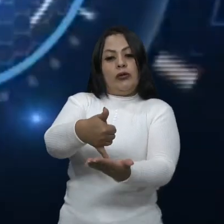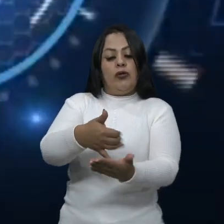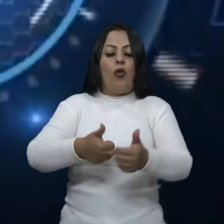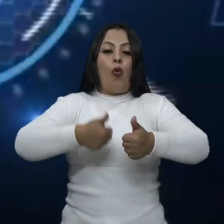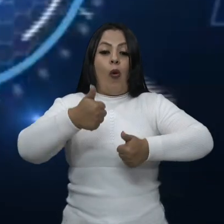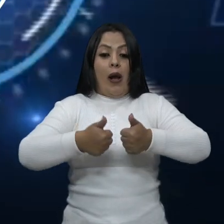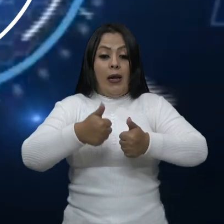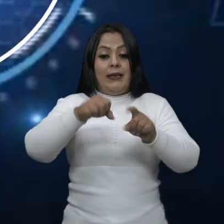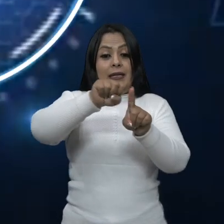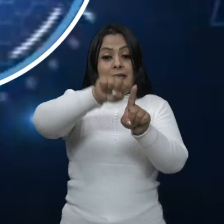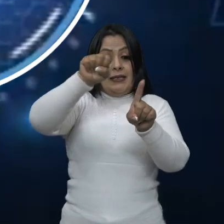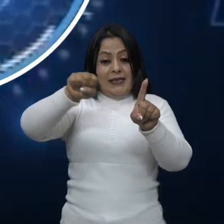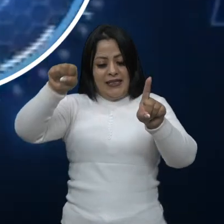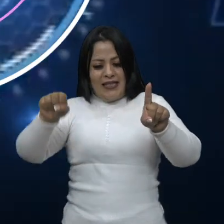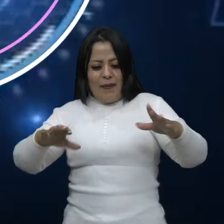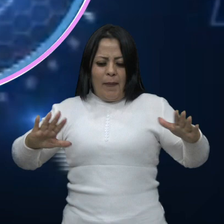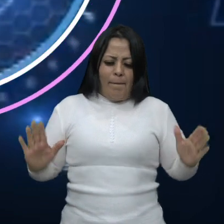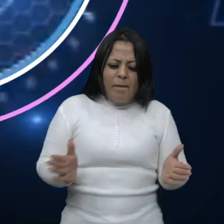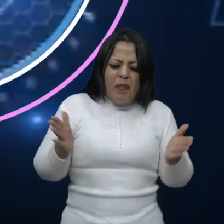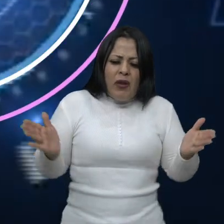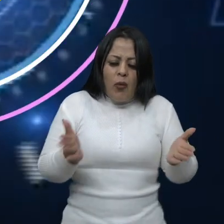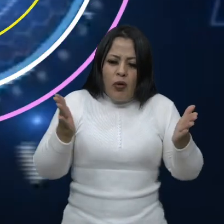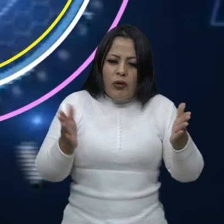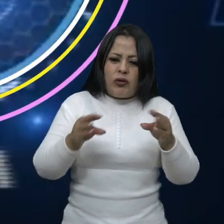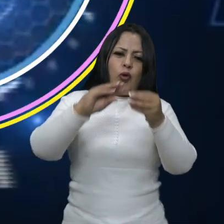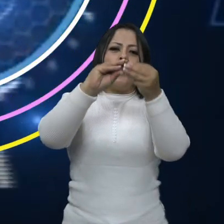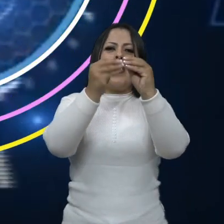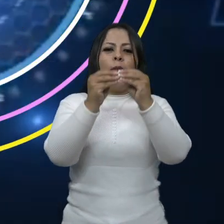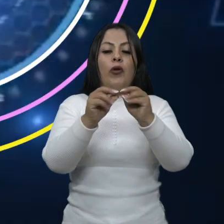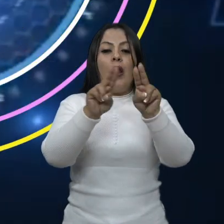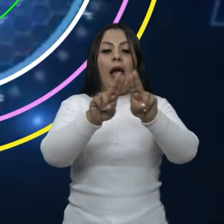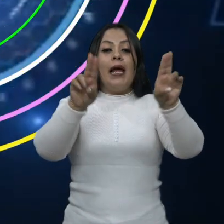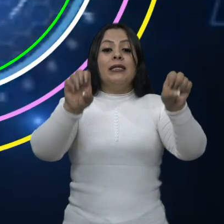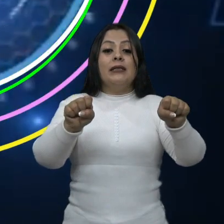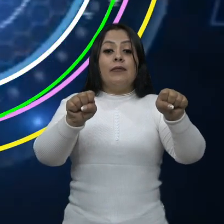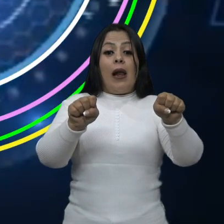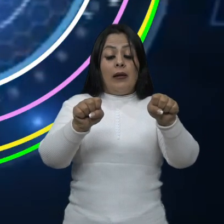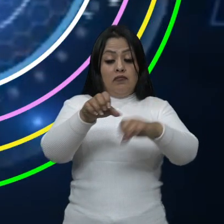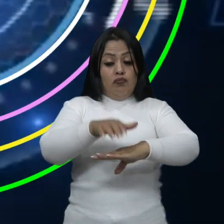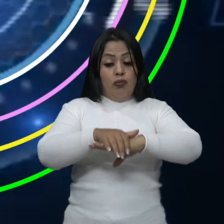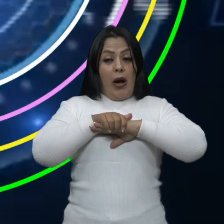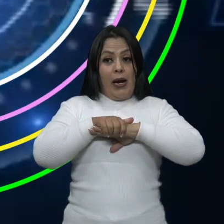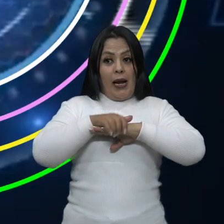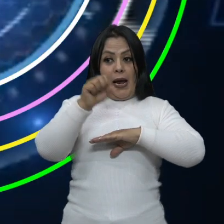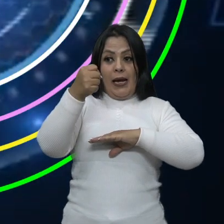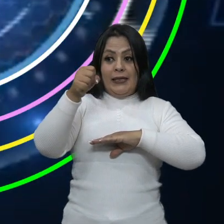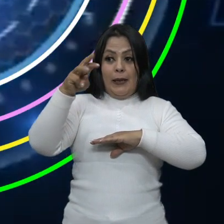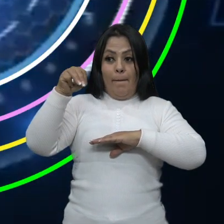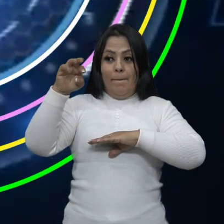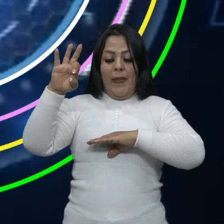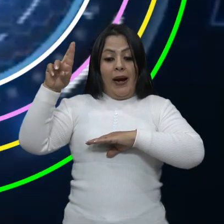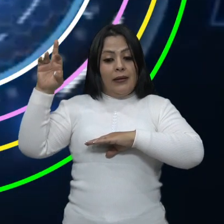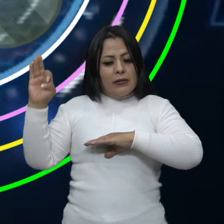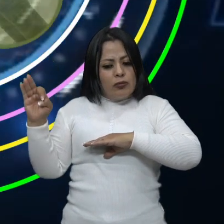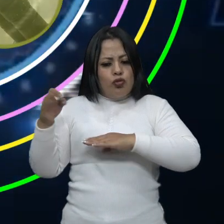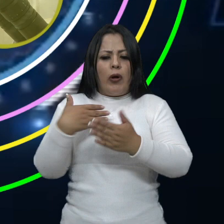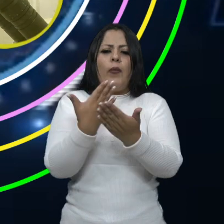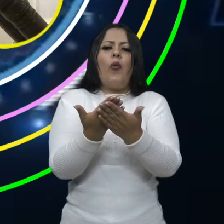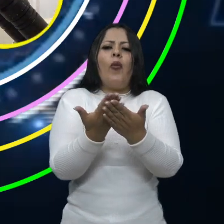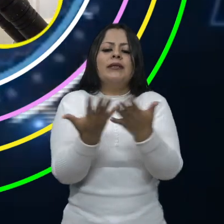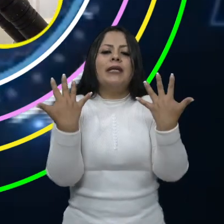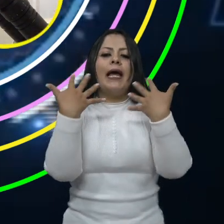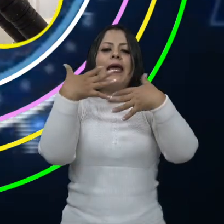sistema institucional de armonización a través de su modelo ESPE Smart University. Constituye una propuesta que busca